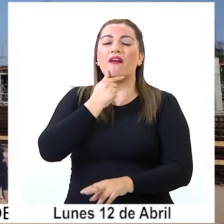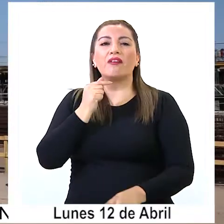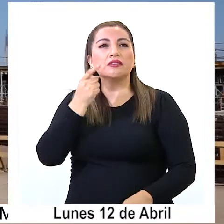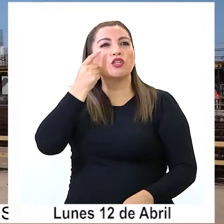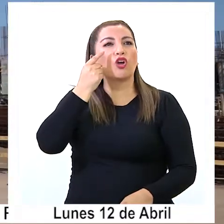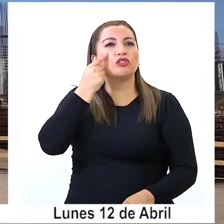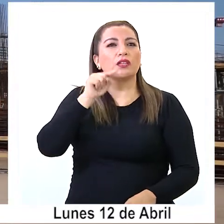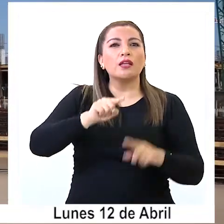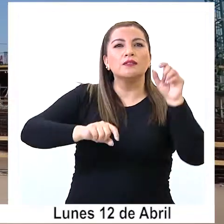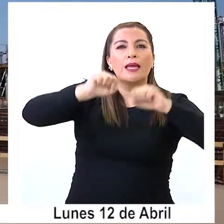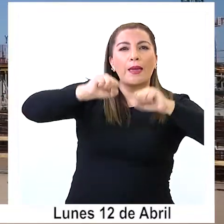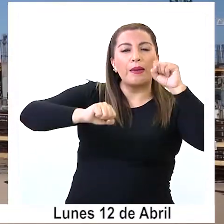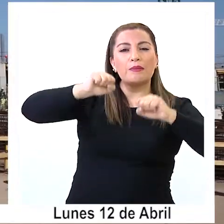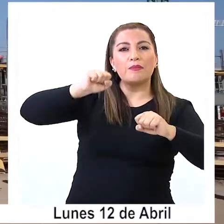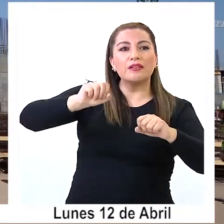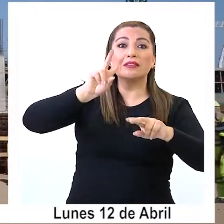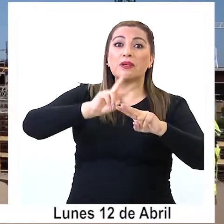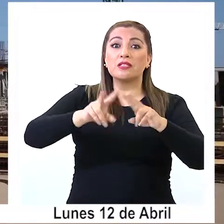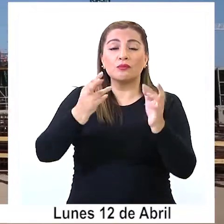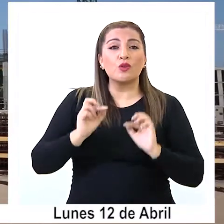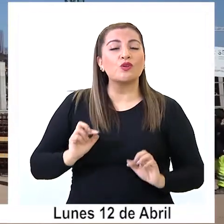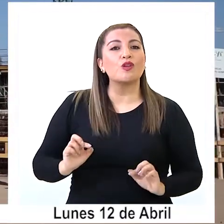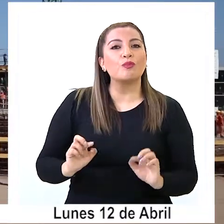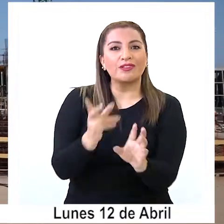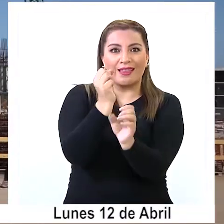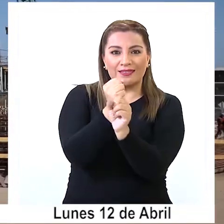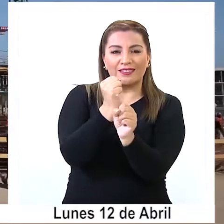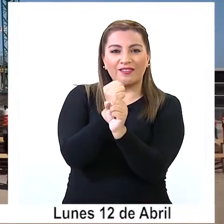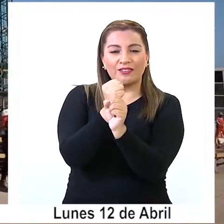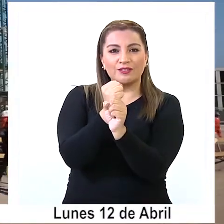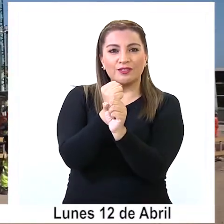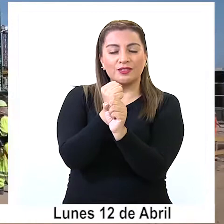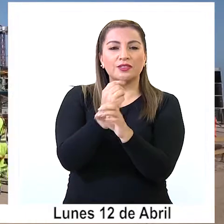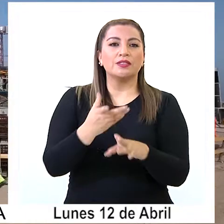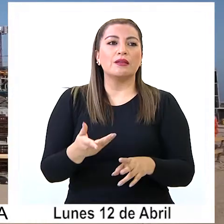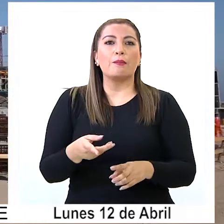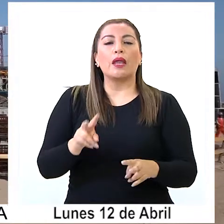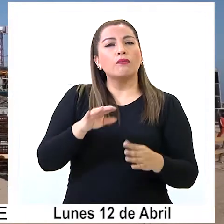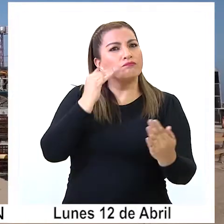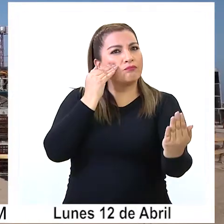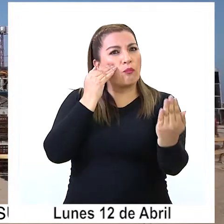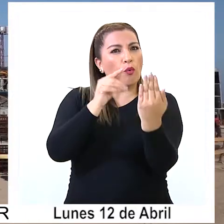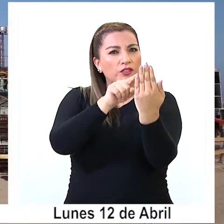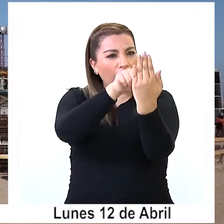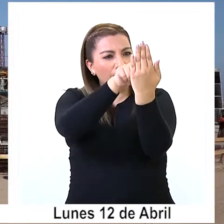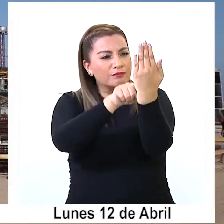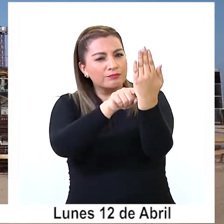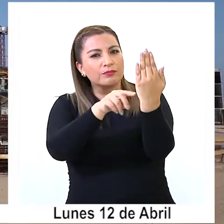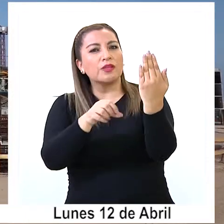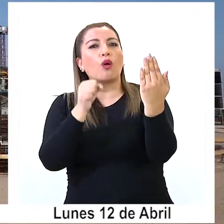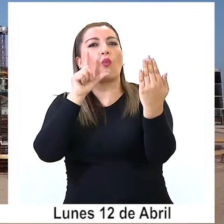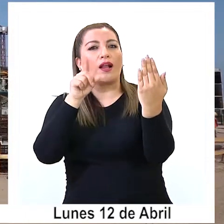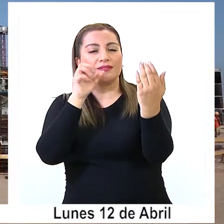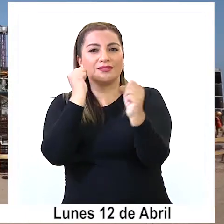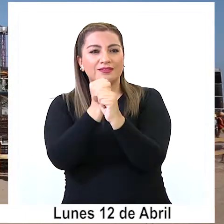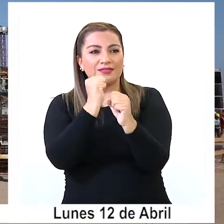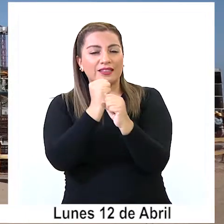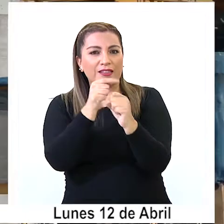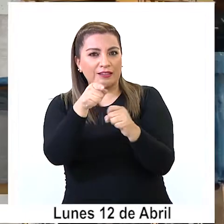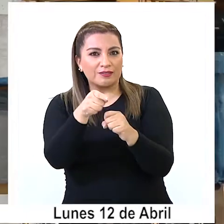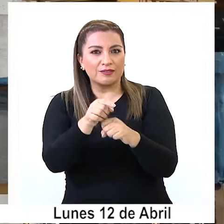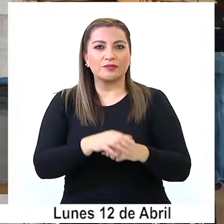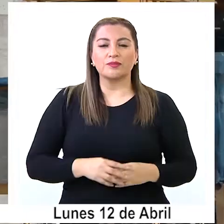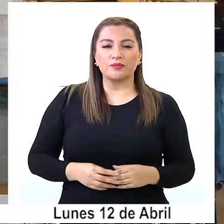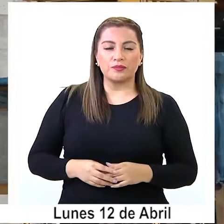encuentro para que se concreten las oportunidades laborales, promoviendo la visibilidad de los trabajadores a través de este